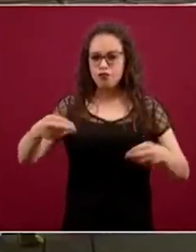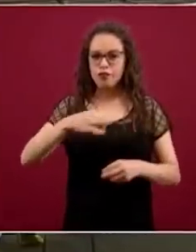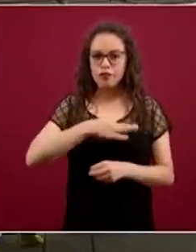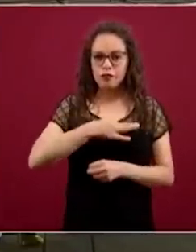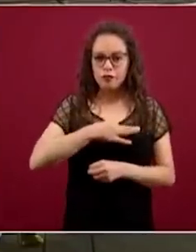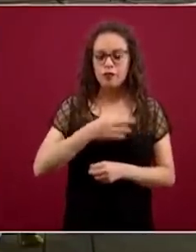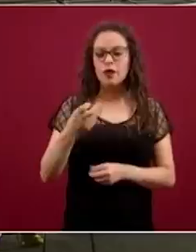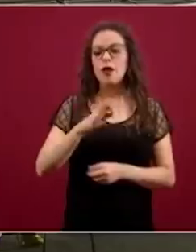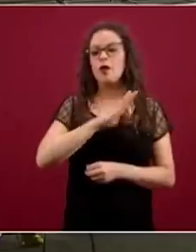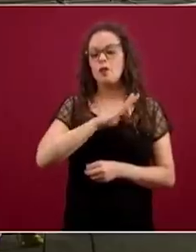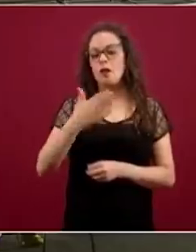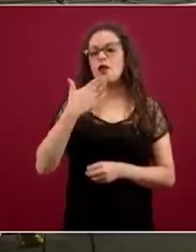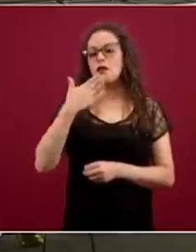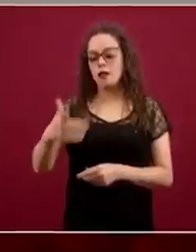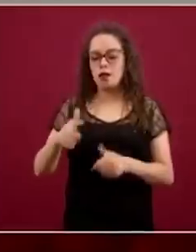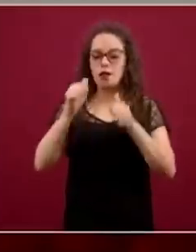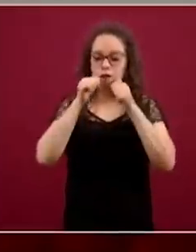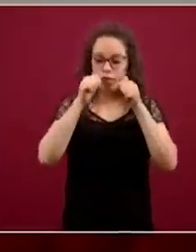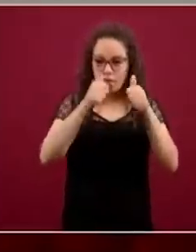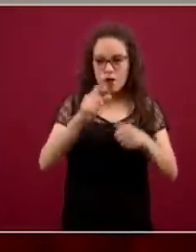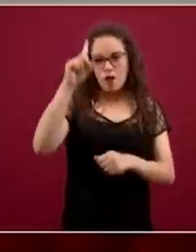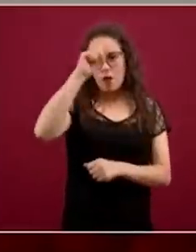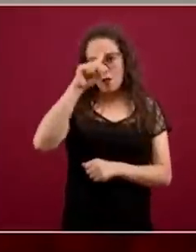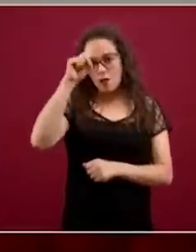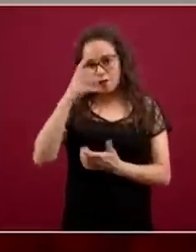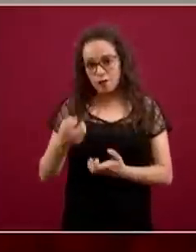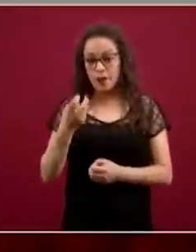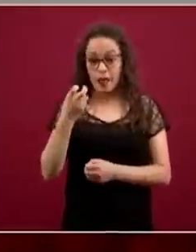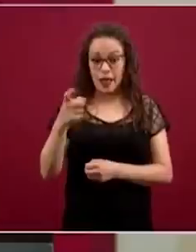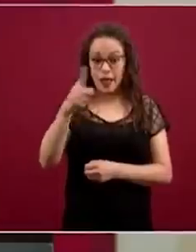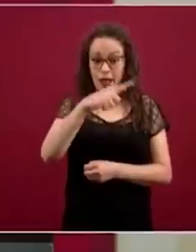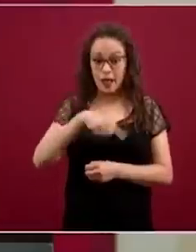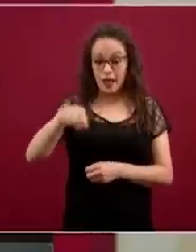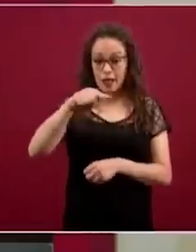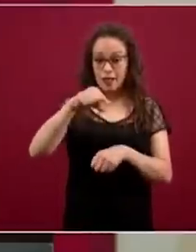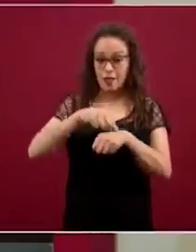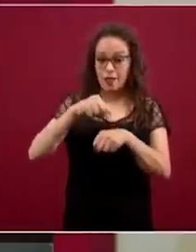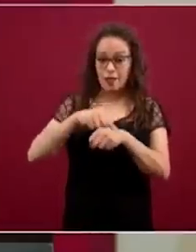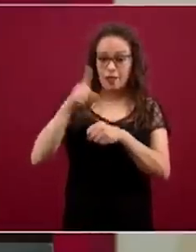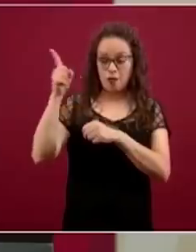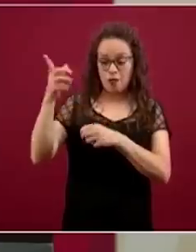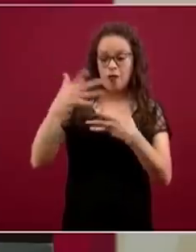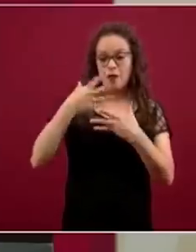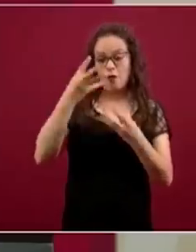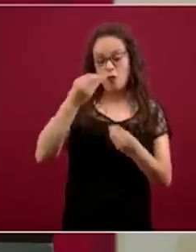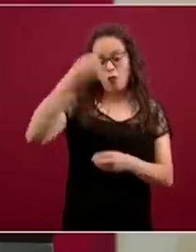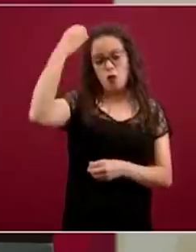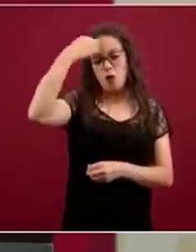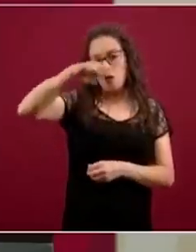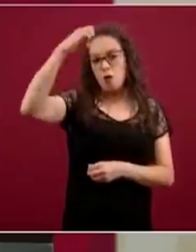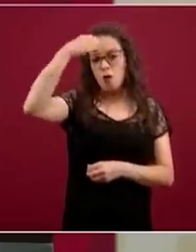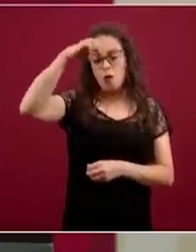de asesoría. La respuesta es, efectivamente, el papel de este personal es la enorme experiencia que tienen